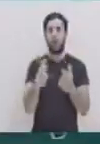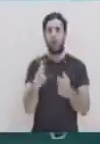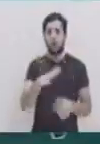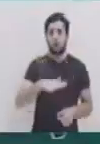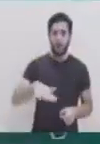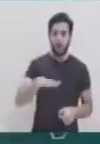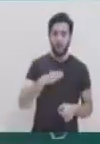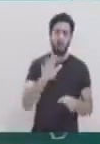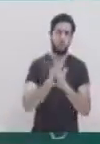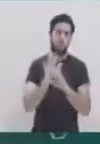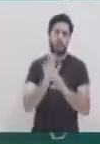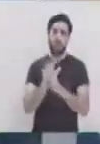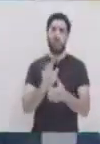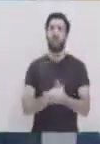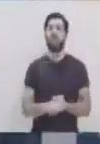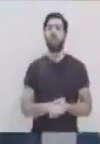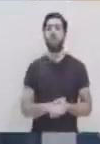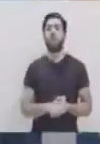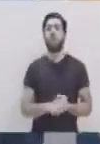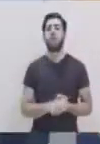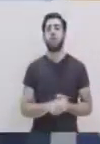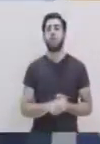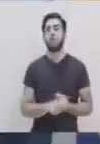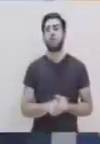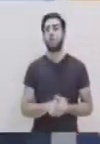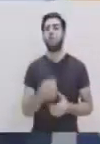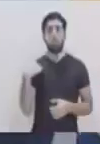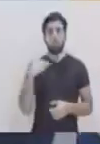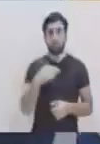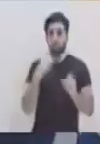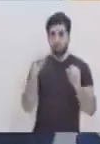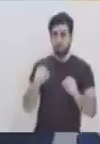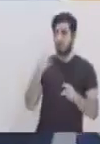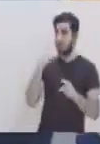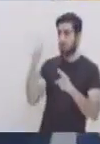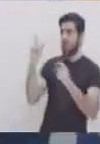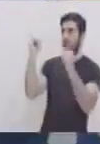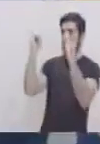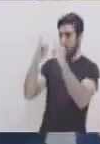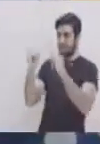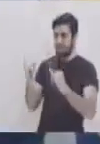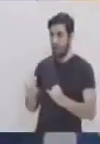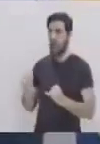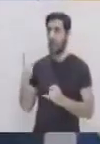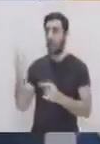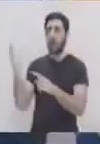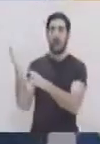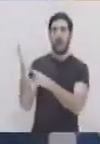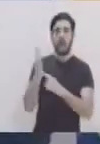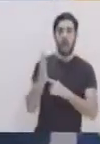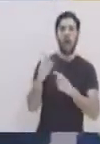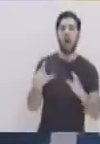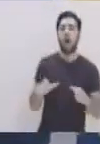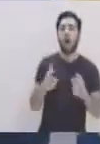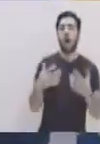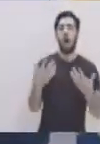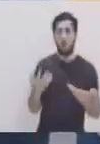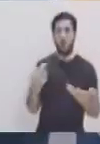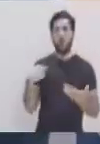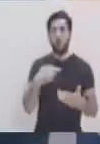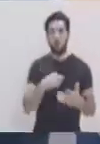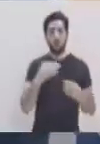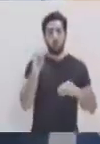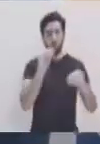pero por ejemplo, podemos transmitir una información a través de ello con una imagen, pero qué estamos transmitiendo y qué estamos